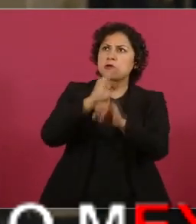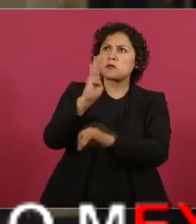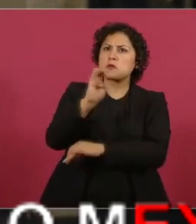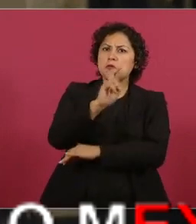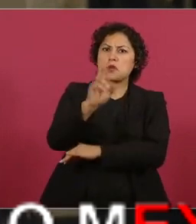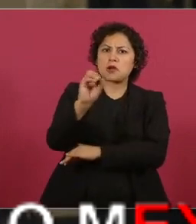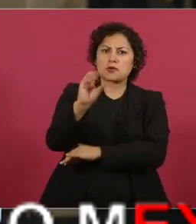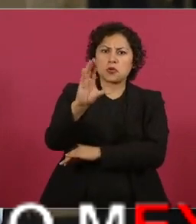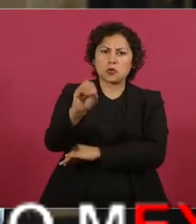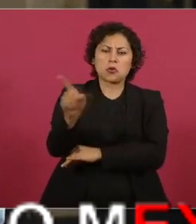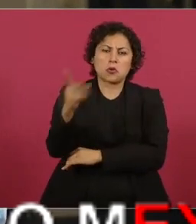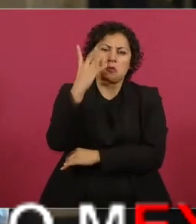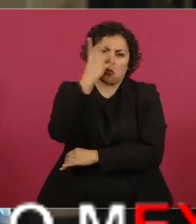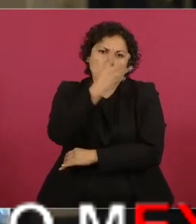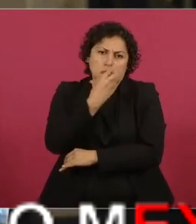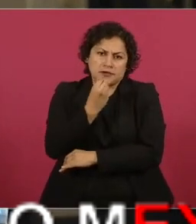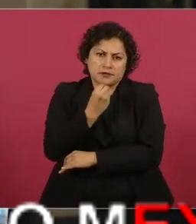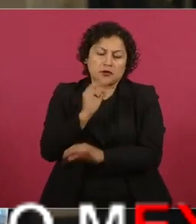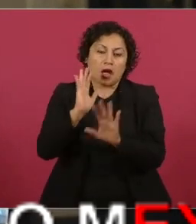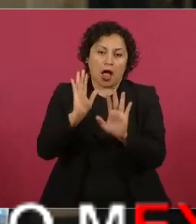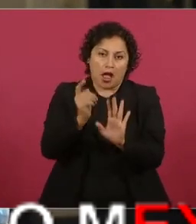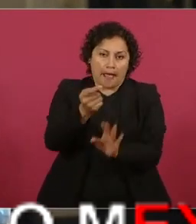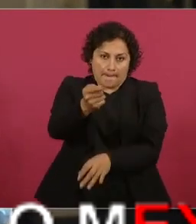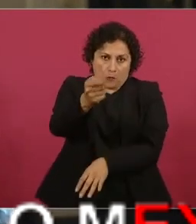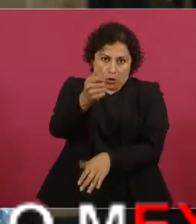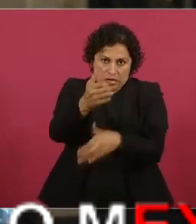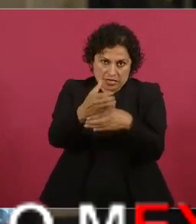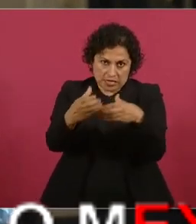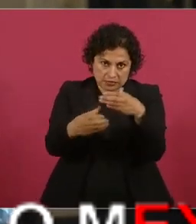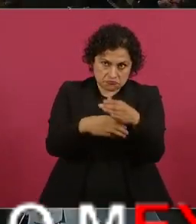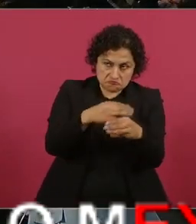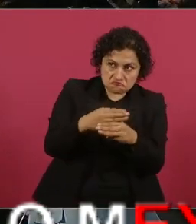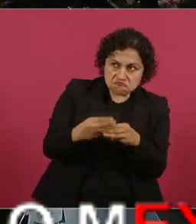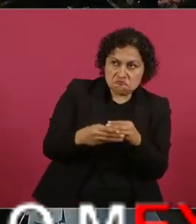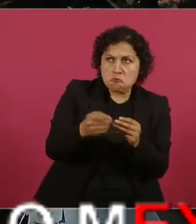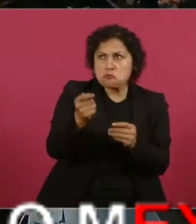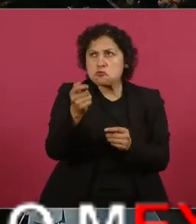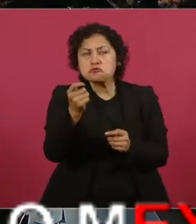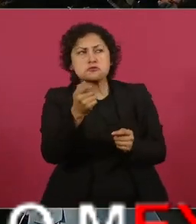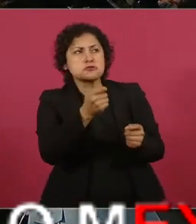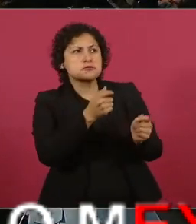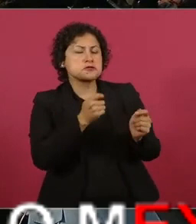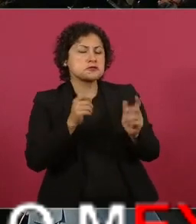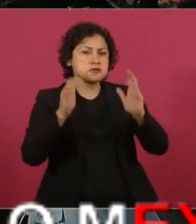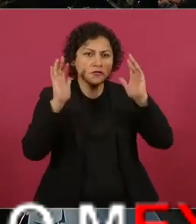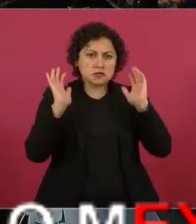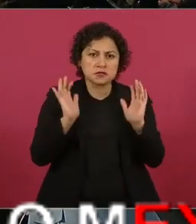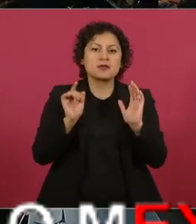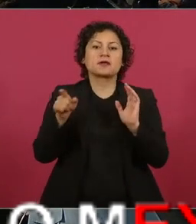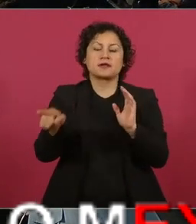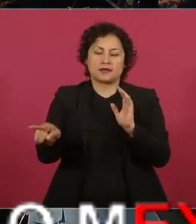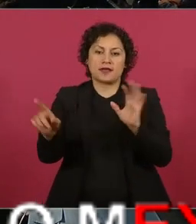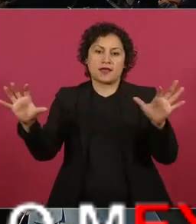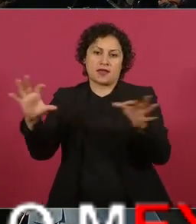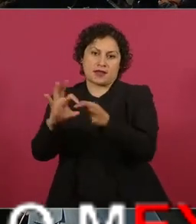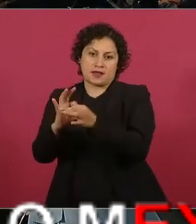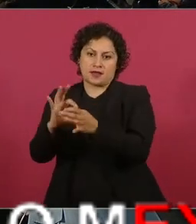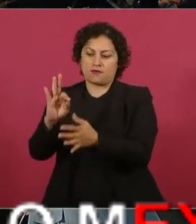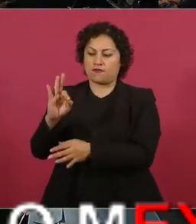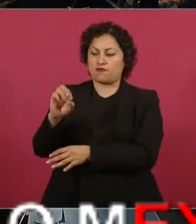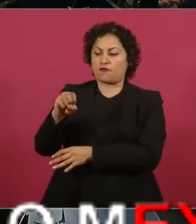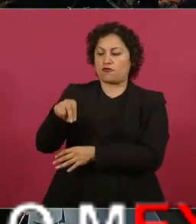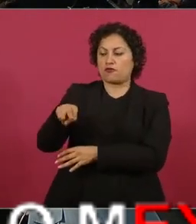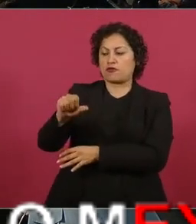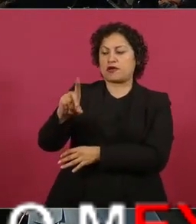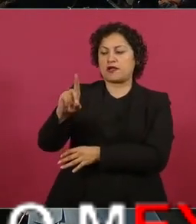poco acervo a pesar de el Fonadín, el Fondo Nacional de